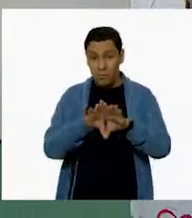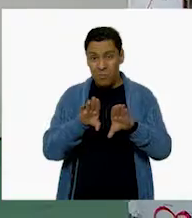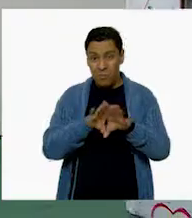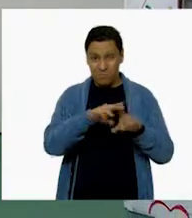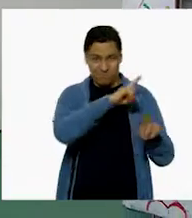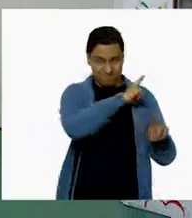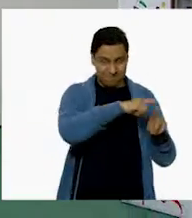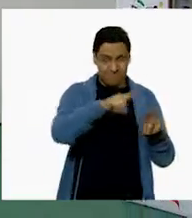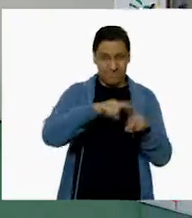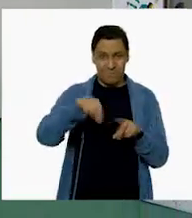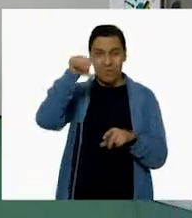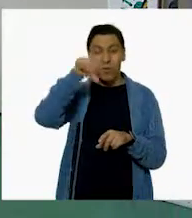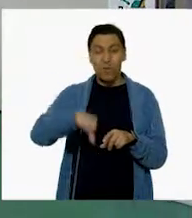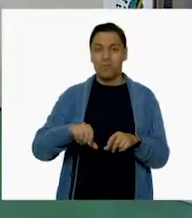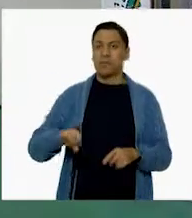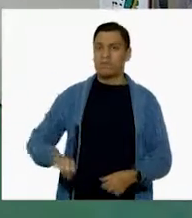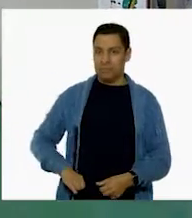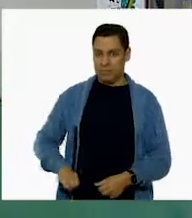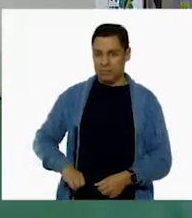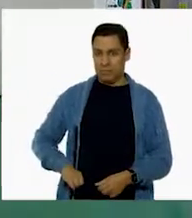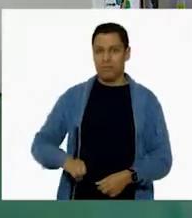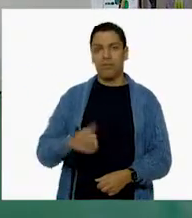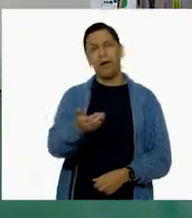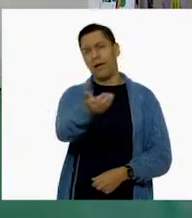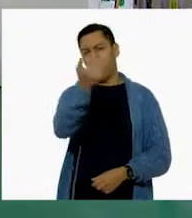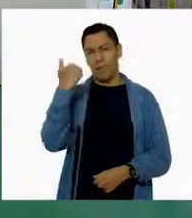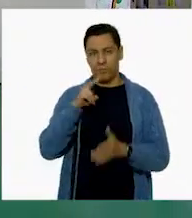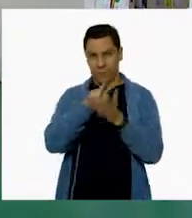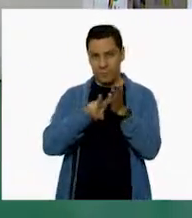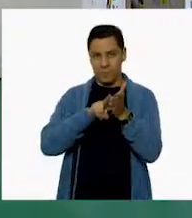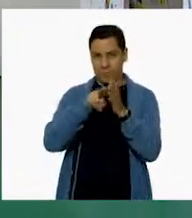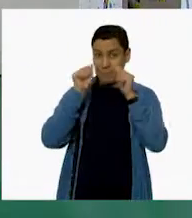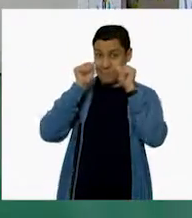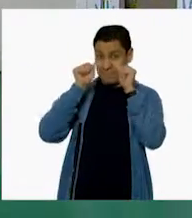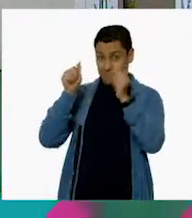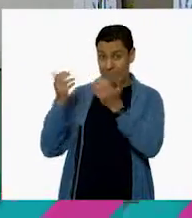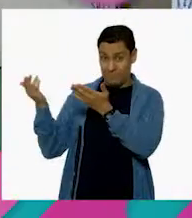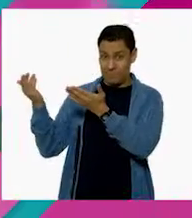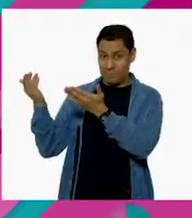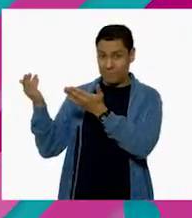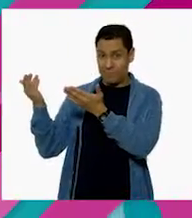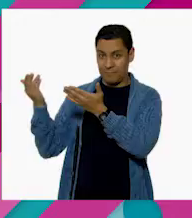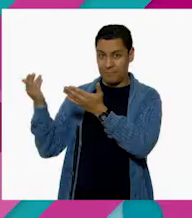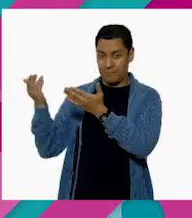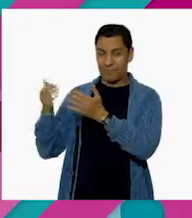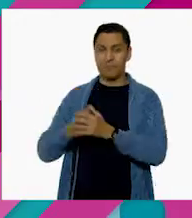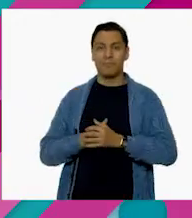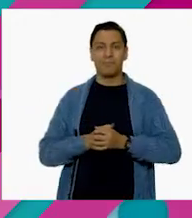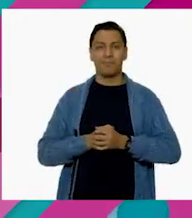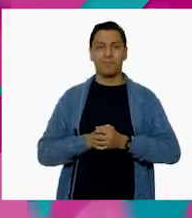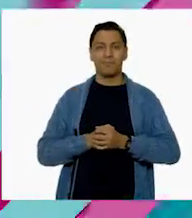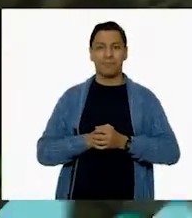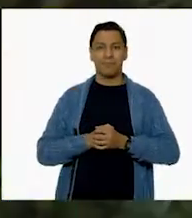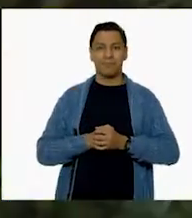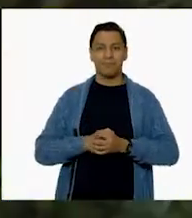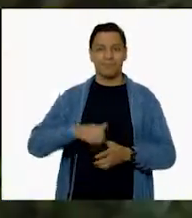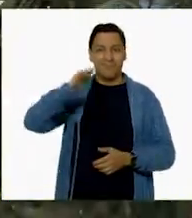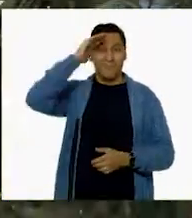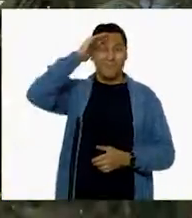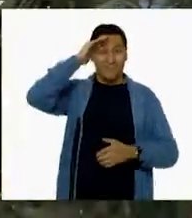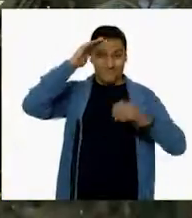lo que vamos a ver el día de hoy, que es bien interesante, me acompañan a ver el siguiente video? ¡Vamos a verlo! ¡Hola!